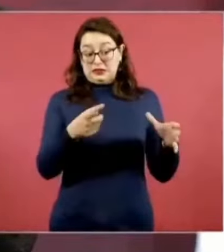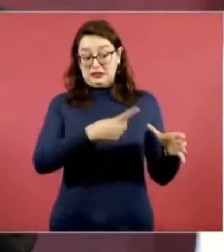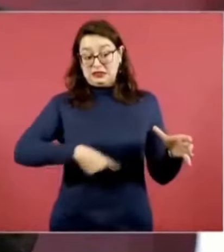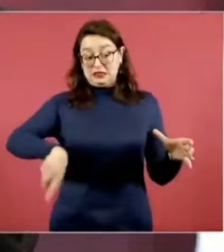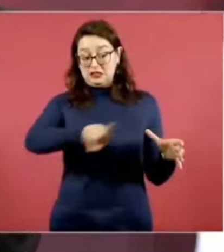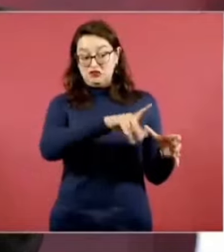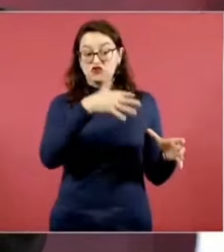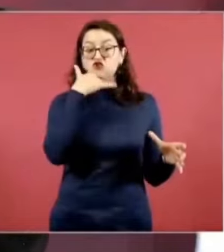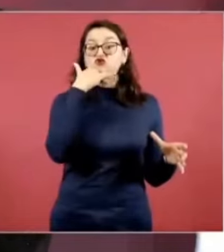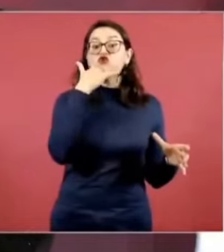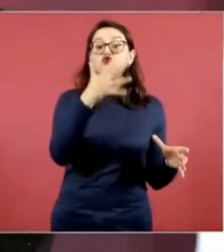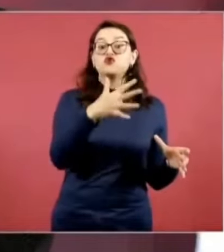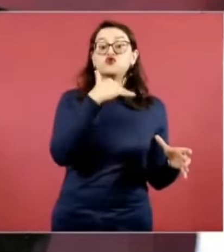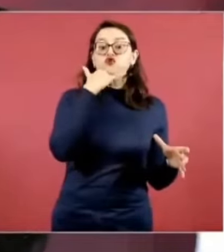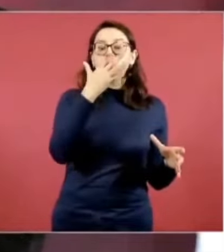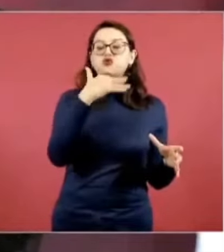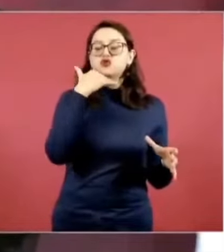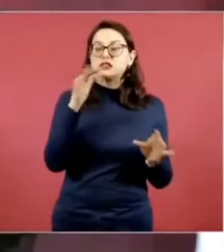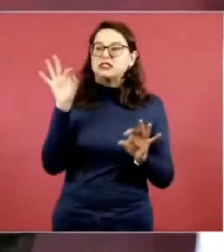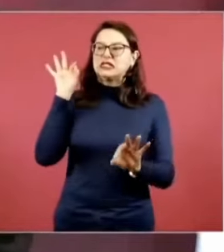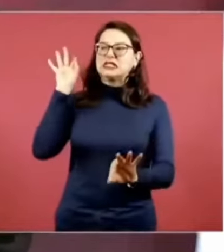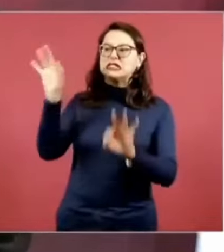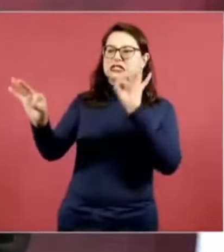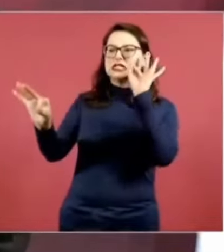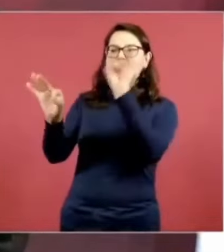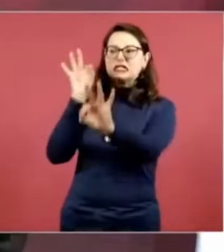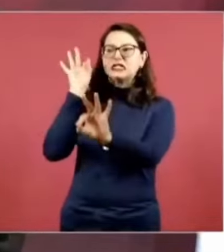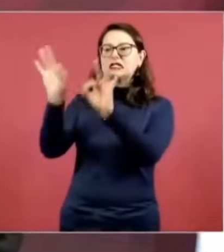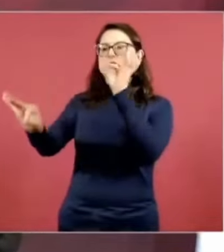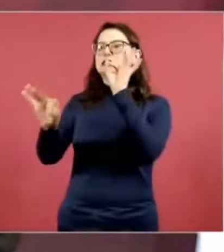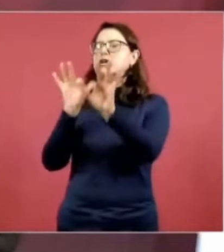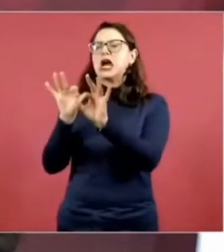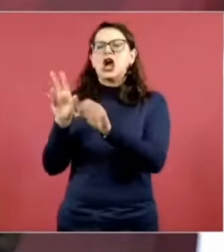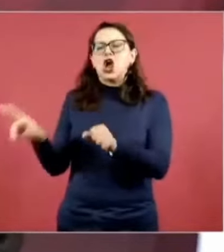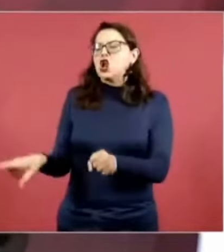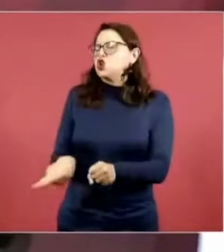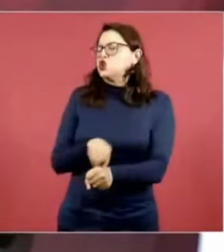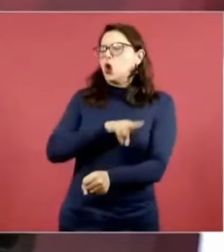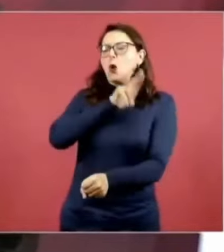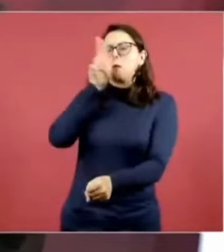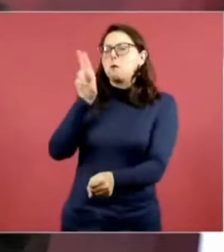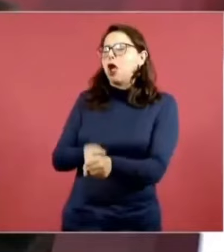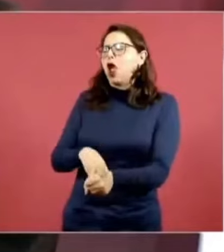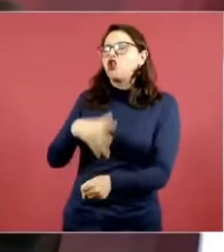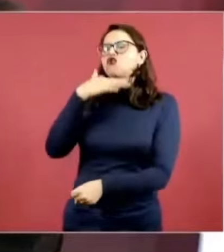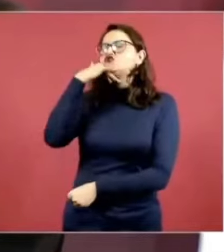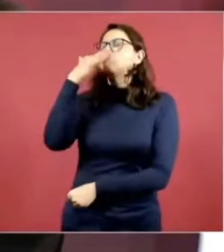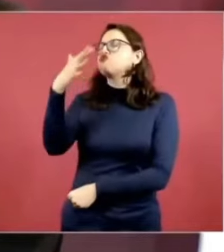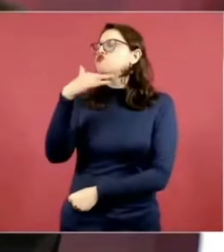que se viera como algo natural normal